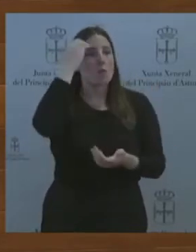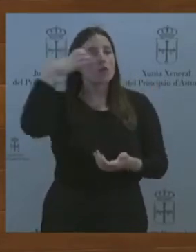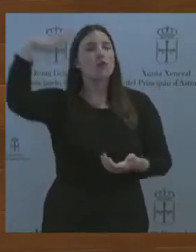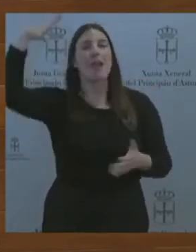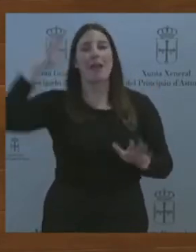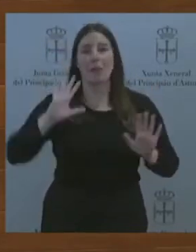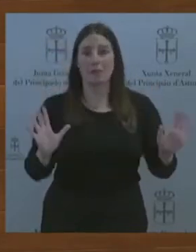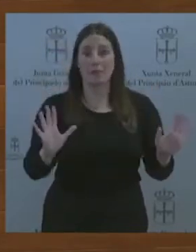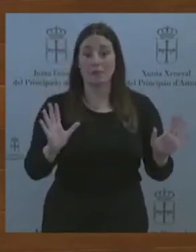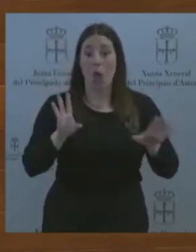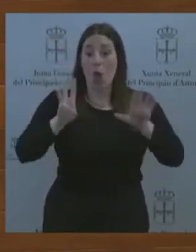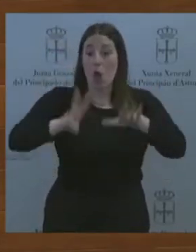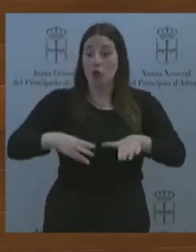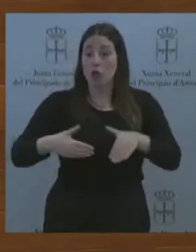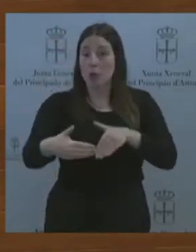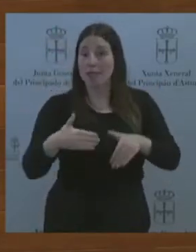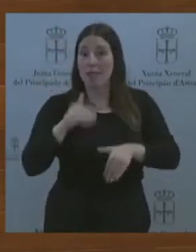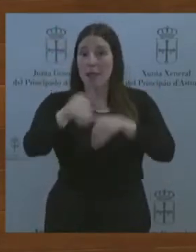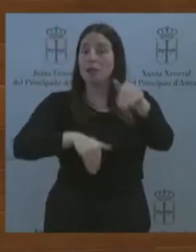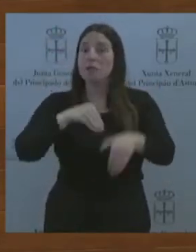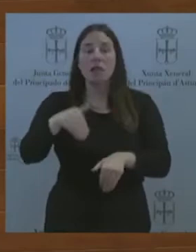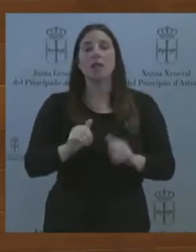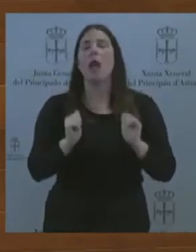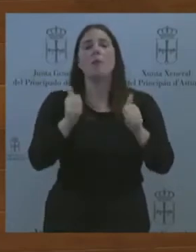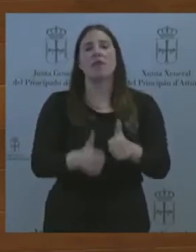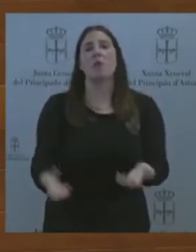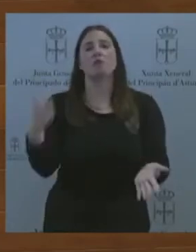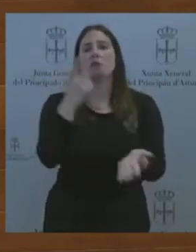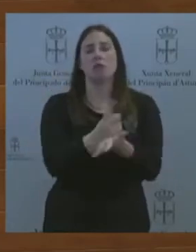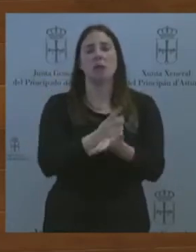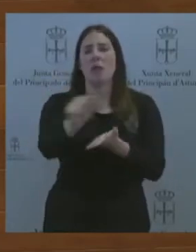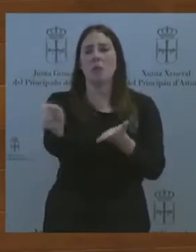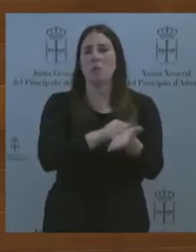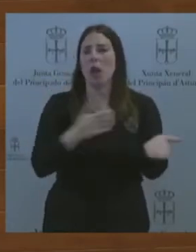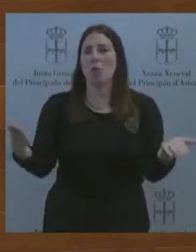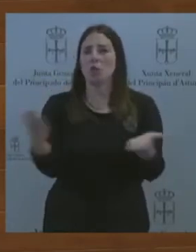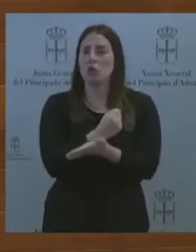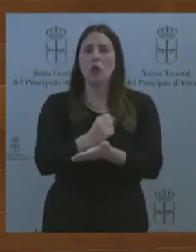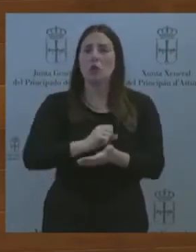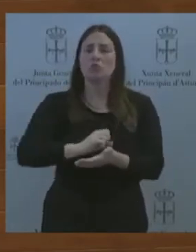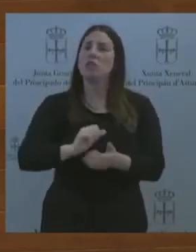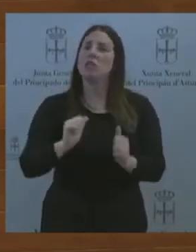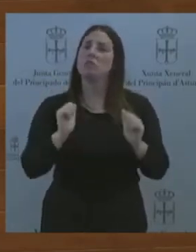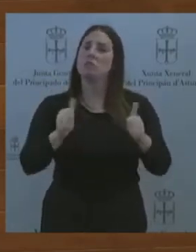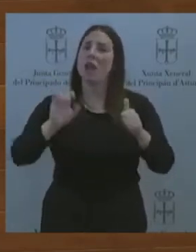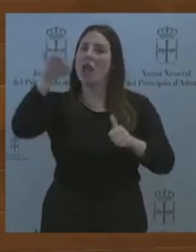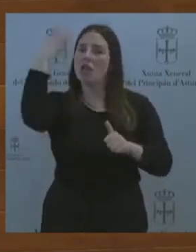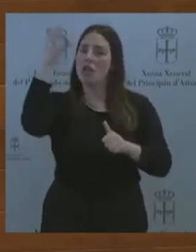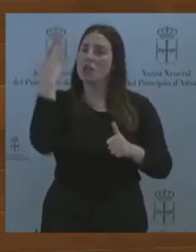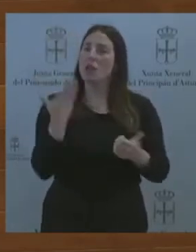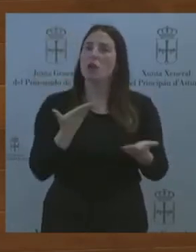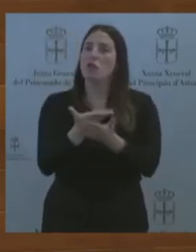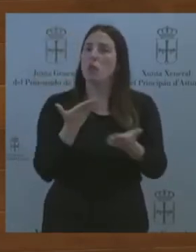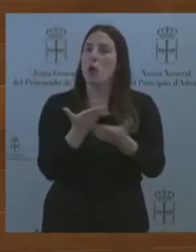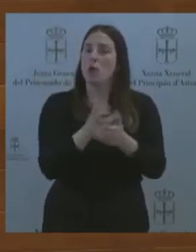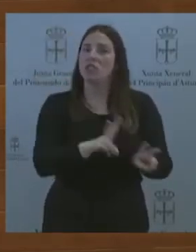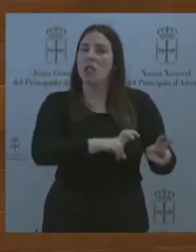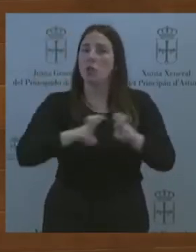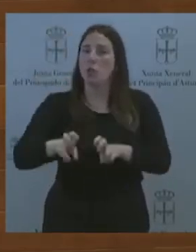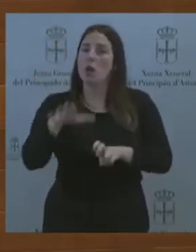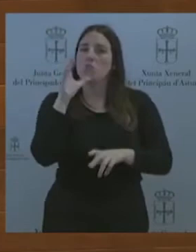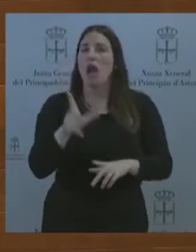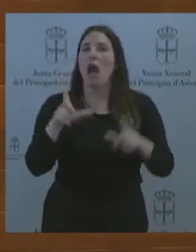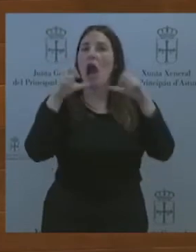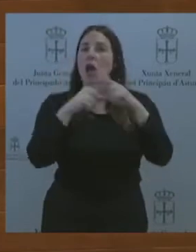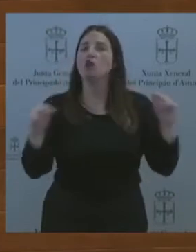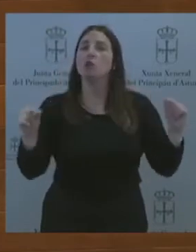a cero. Y abrazarnos con ideas, con iniciativas, propuestas que convertirán Asturias en eso que tanto le gusta a él,